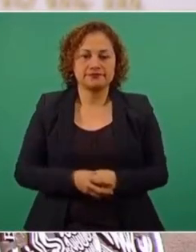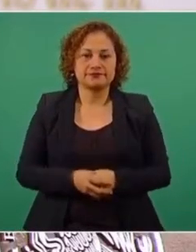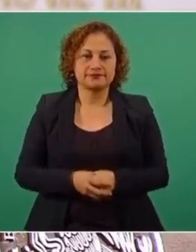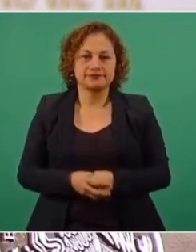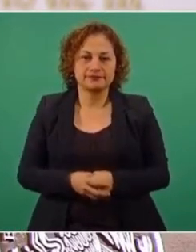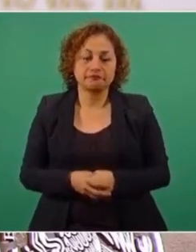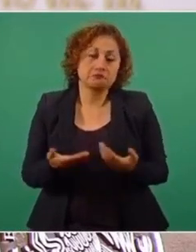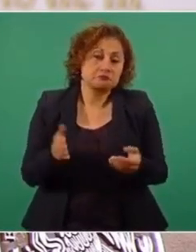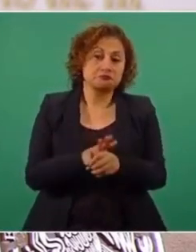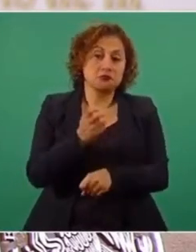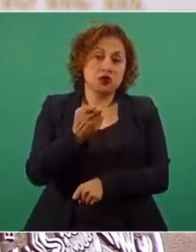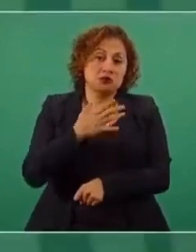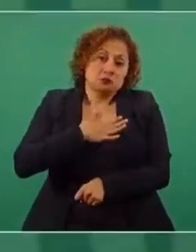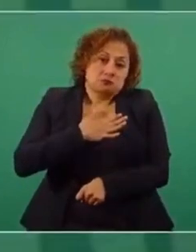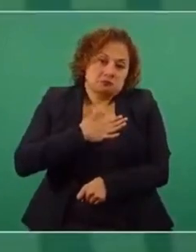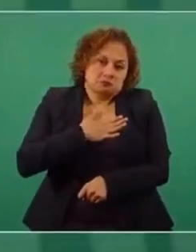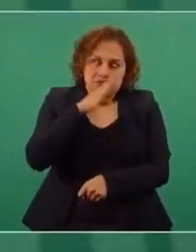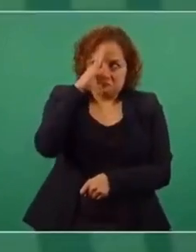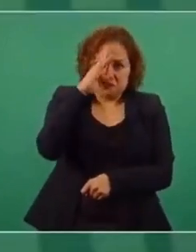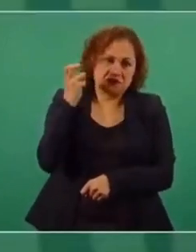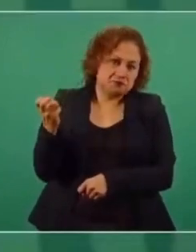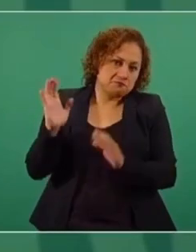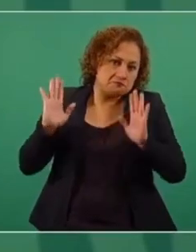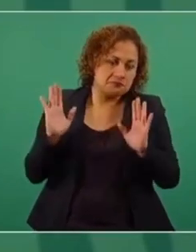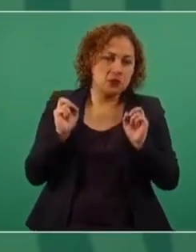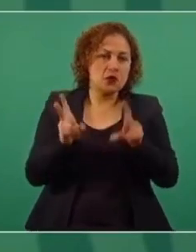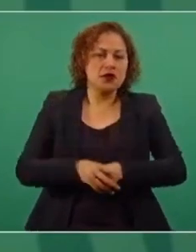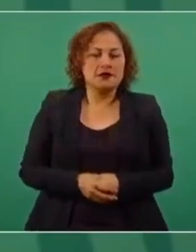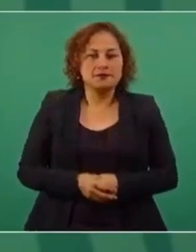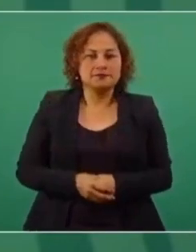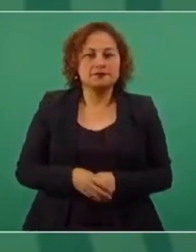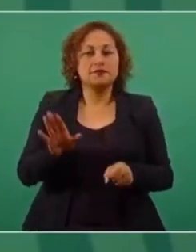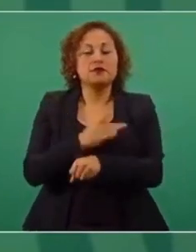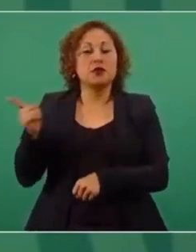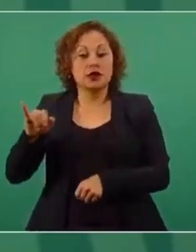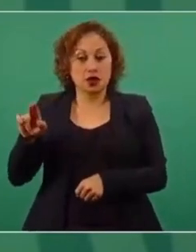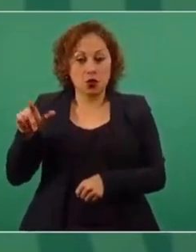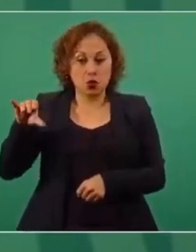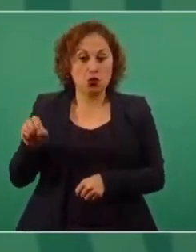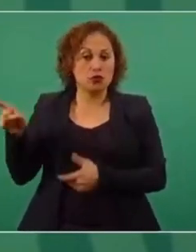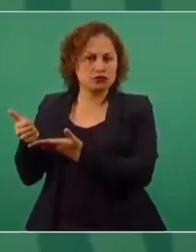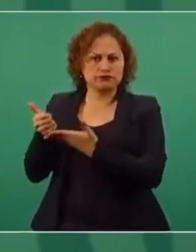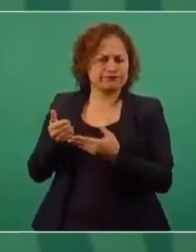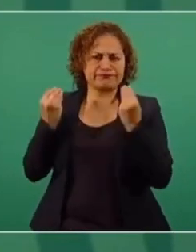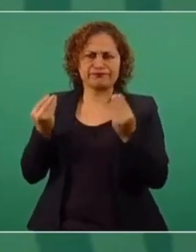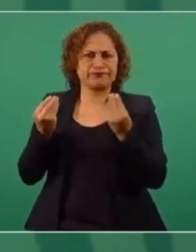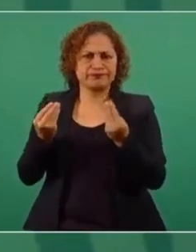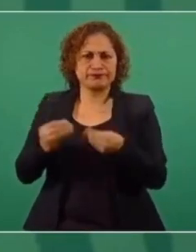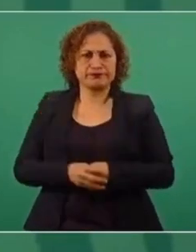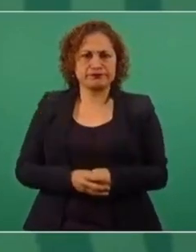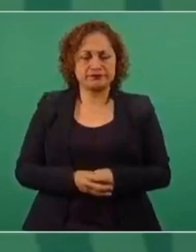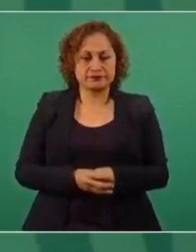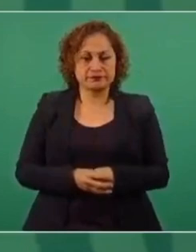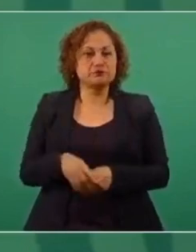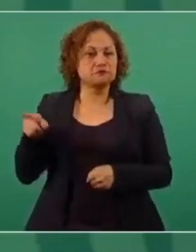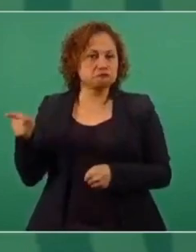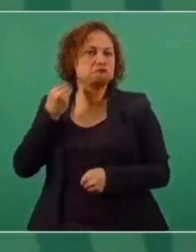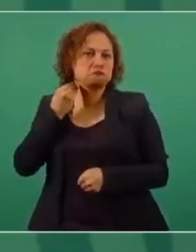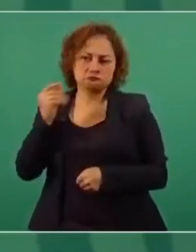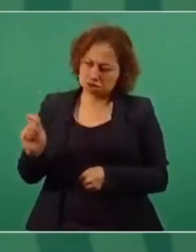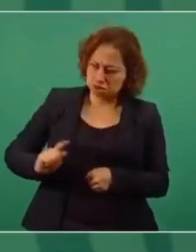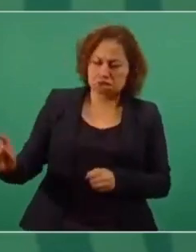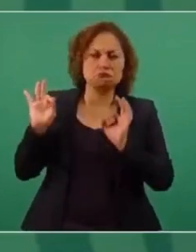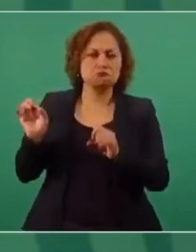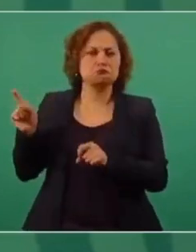Entonces, creo yo que a eso se debió. Pero Julio me ayuda mucho, es un buen abogado